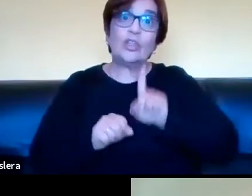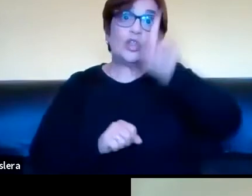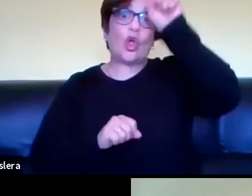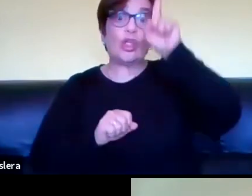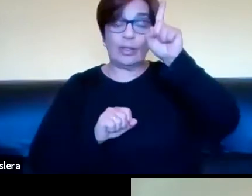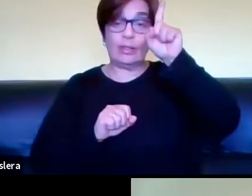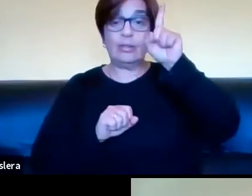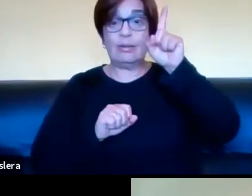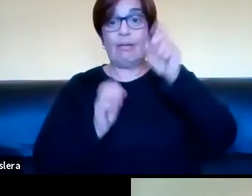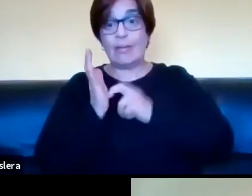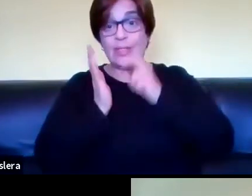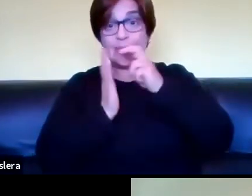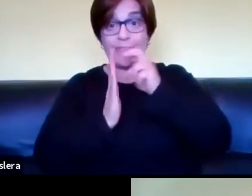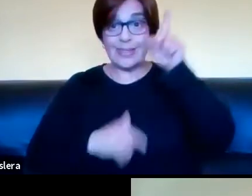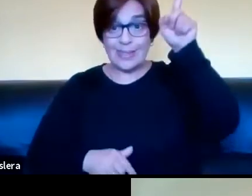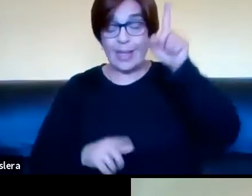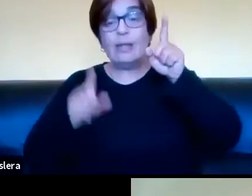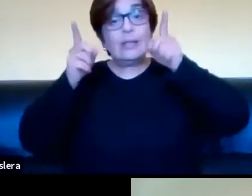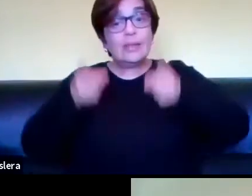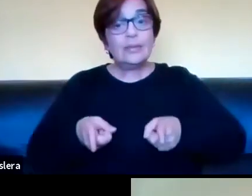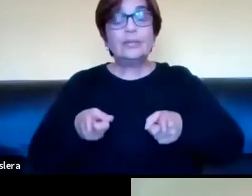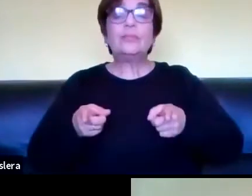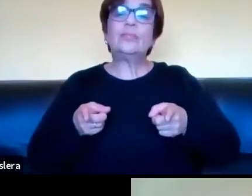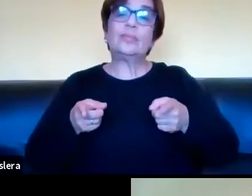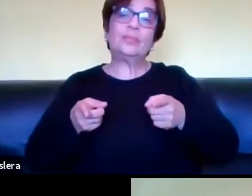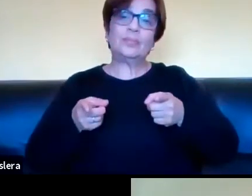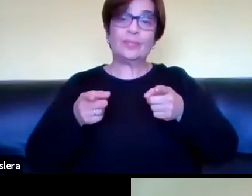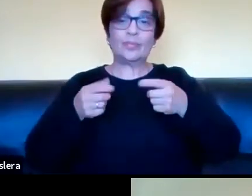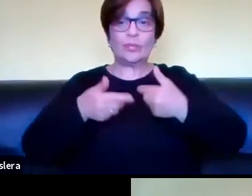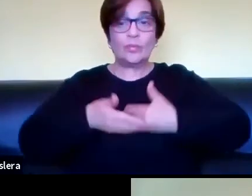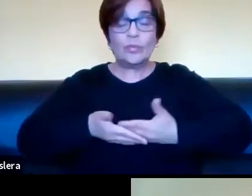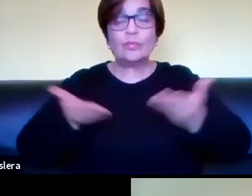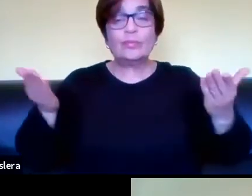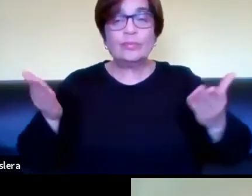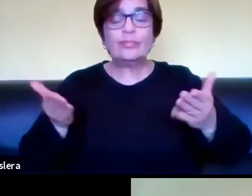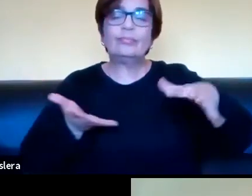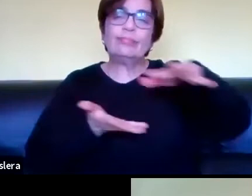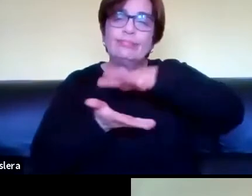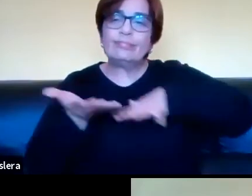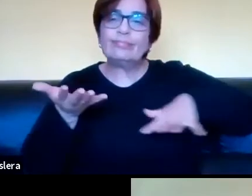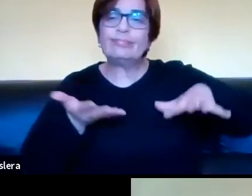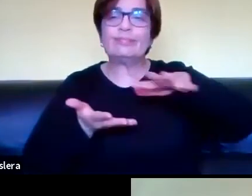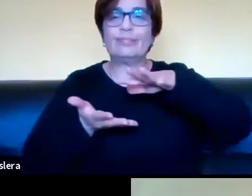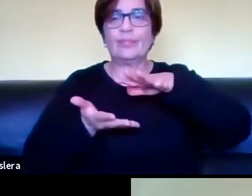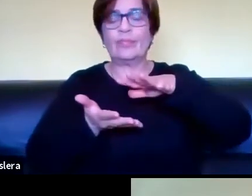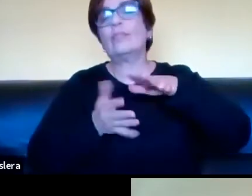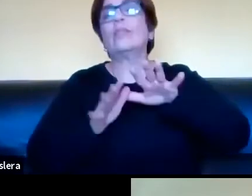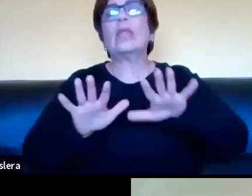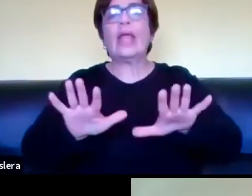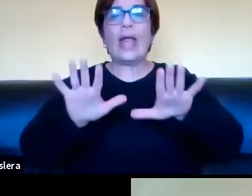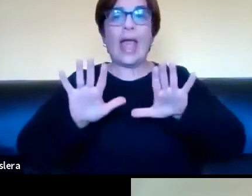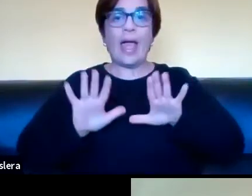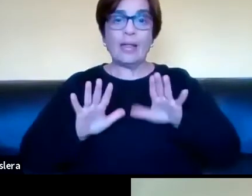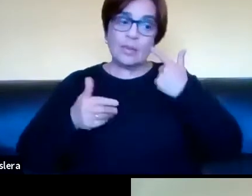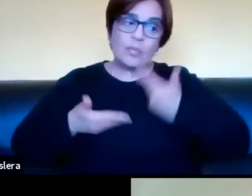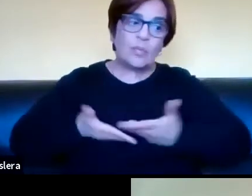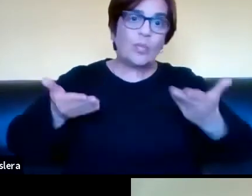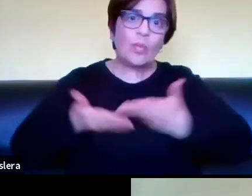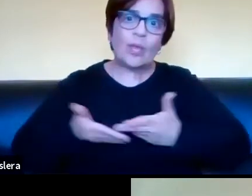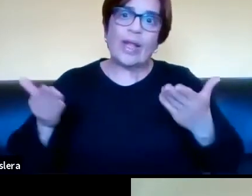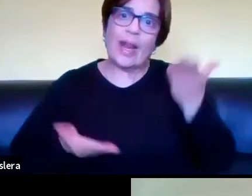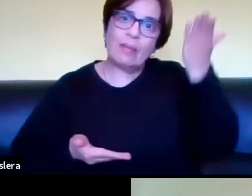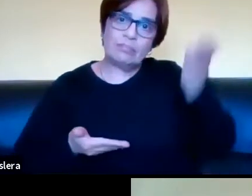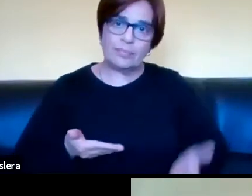¿verdad? Y bueno, y también compartimos el espacio, antes de continuar con la presentación de nuestro